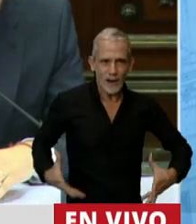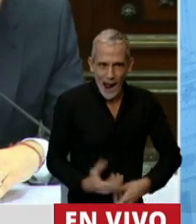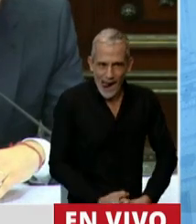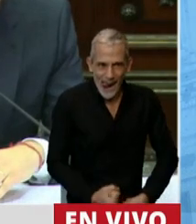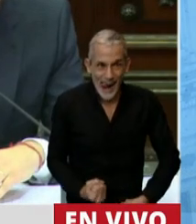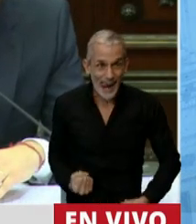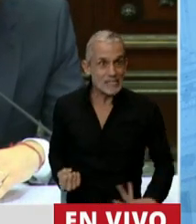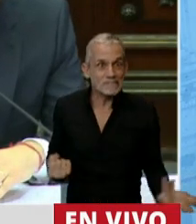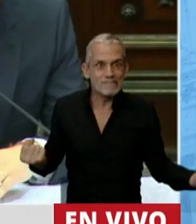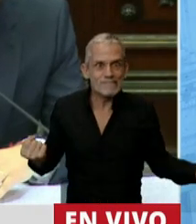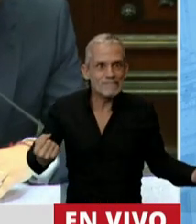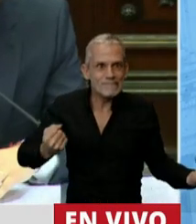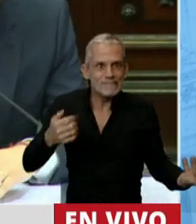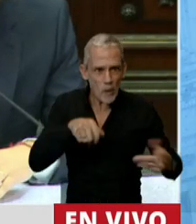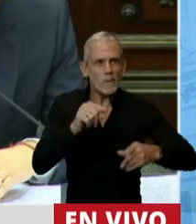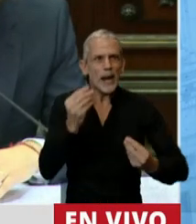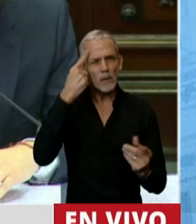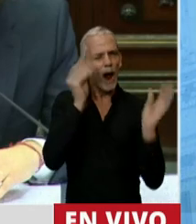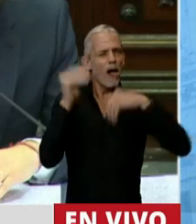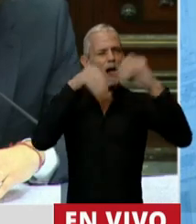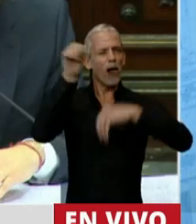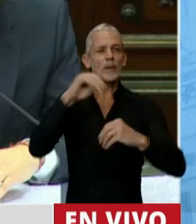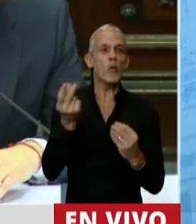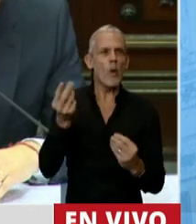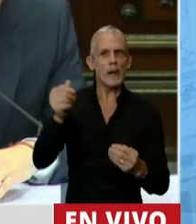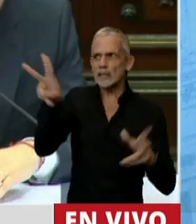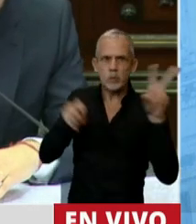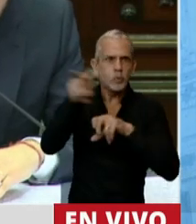seguidos inventando cualquier cosa para llegar a fin de mes